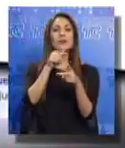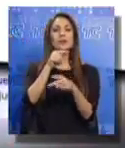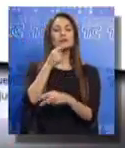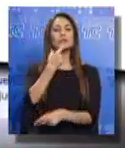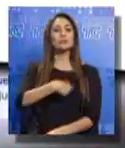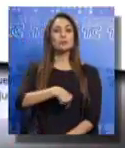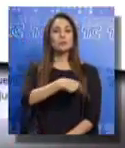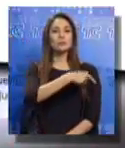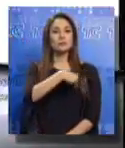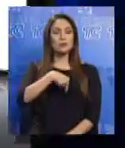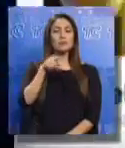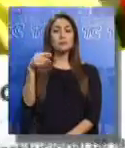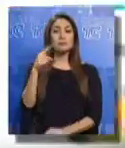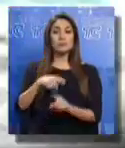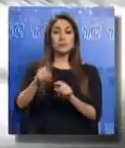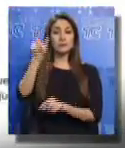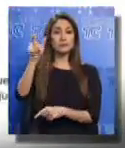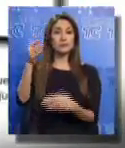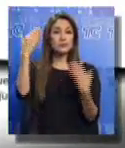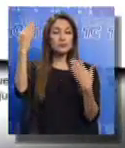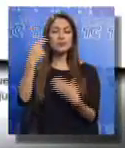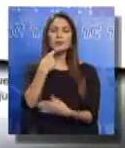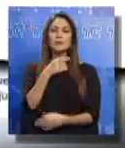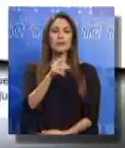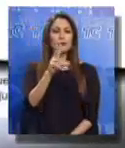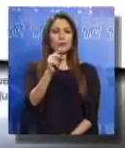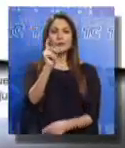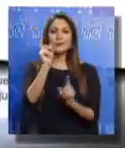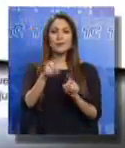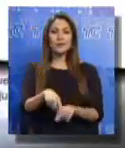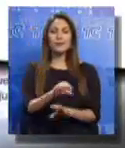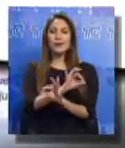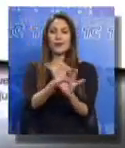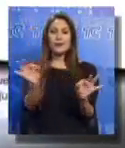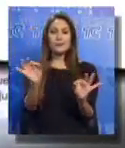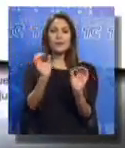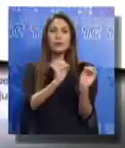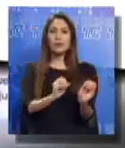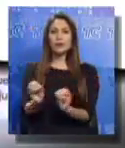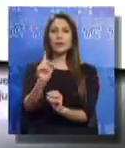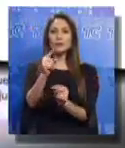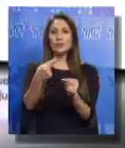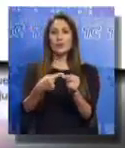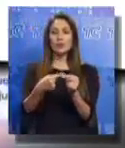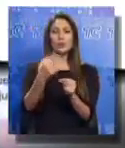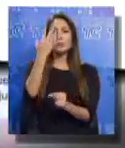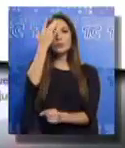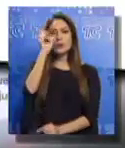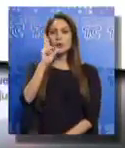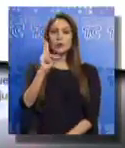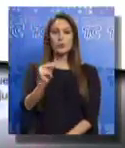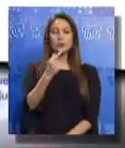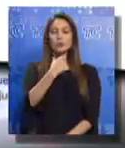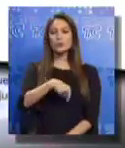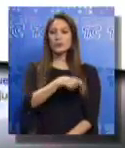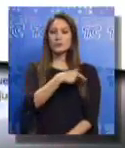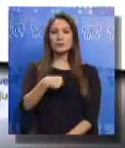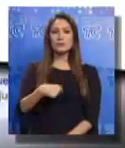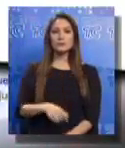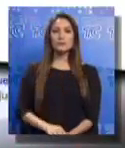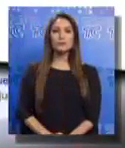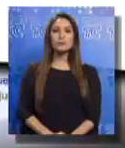pese a que cierto consultor político dice que no hay que mantener limpio y ordenado a Quito, porque no somos suizos. ¡Feliz semana!